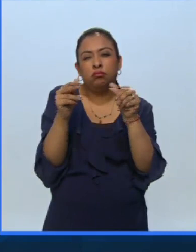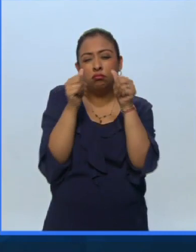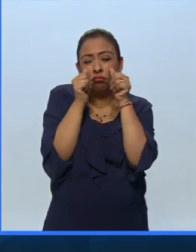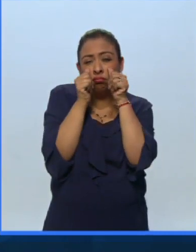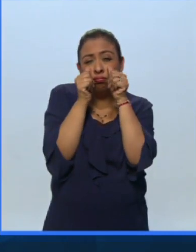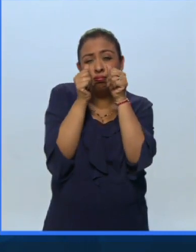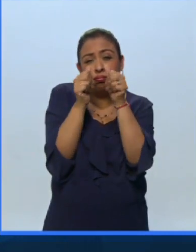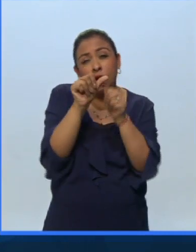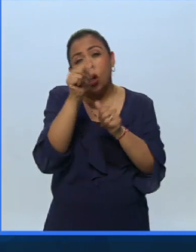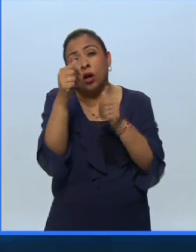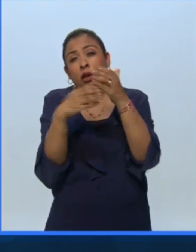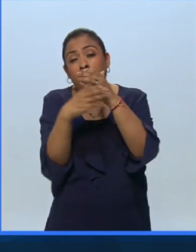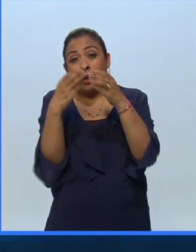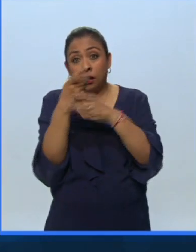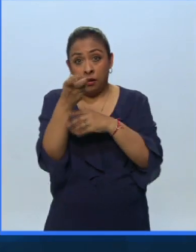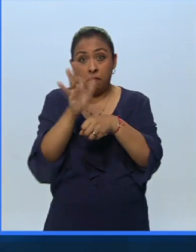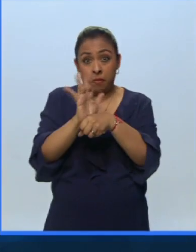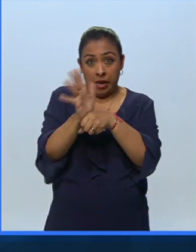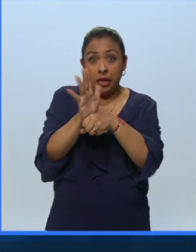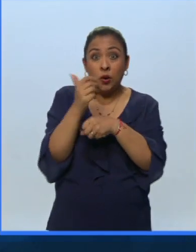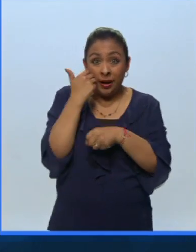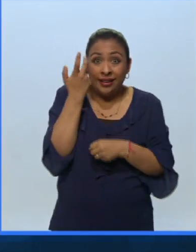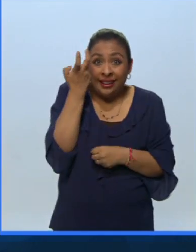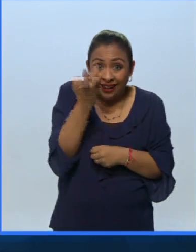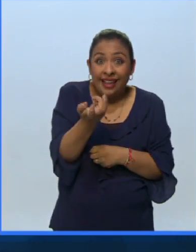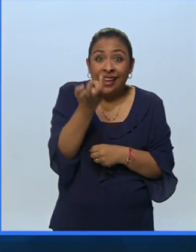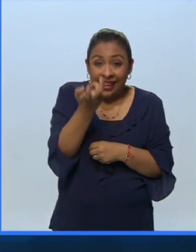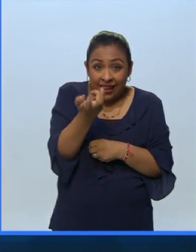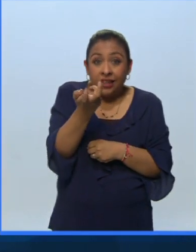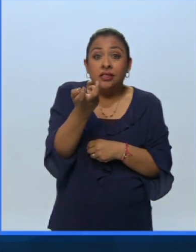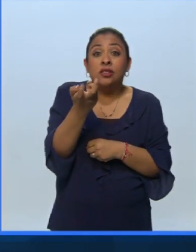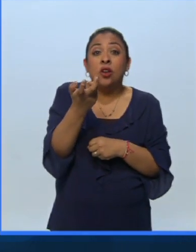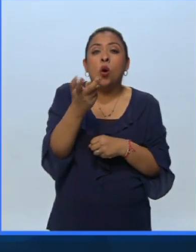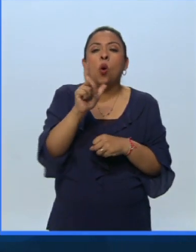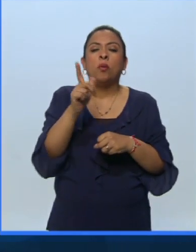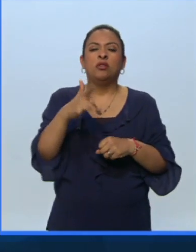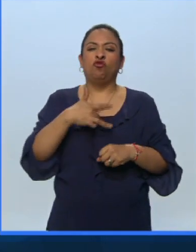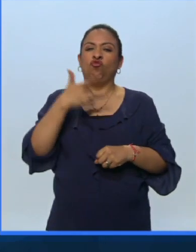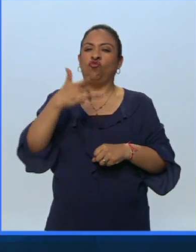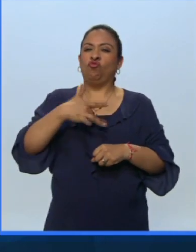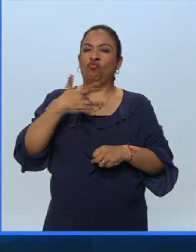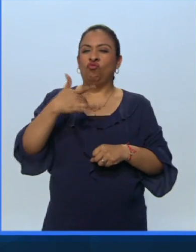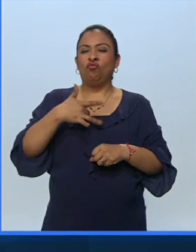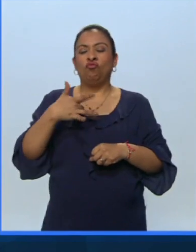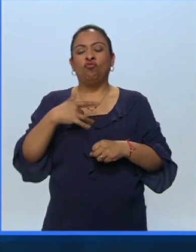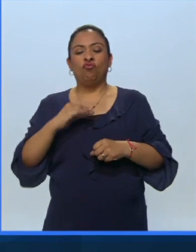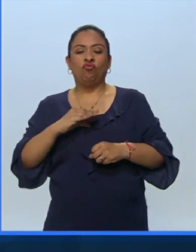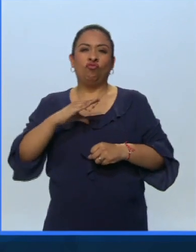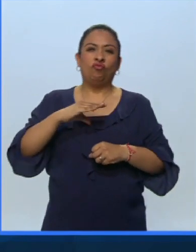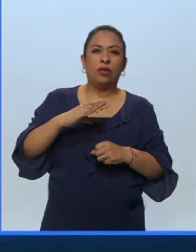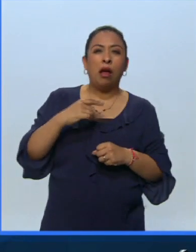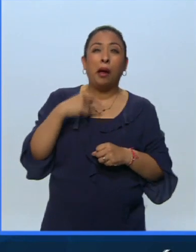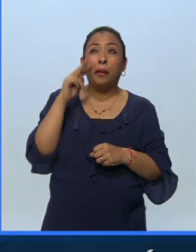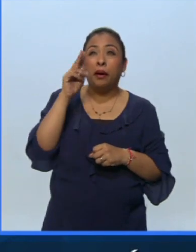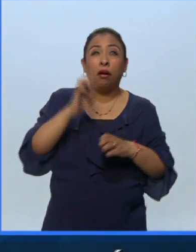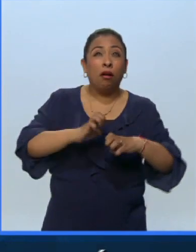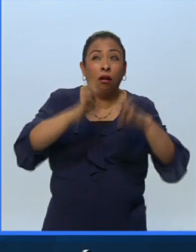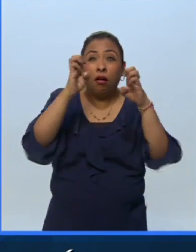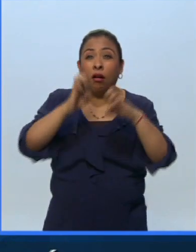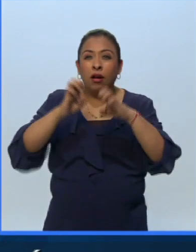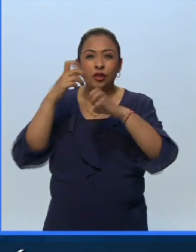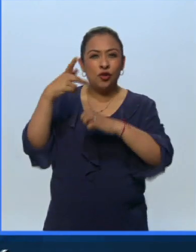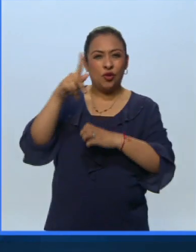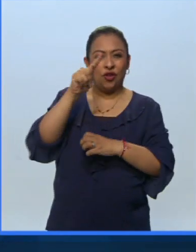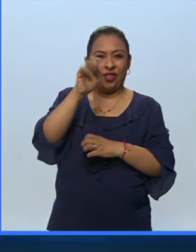en otra cosa y esta película también busca eso que el estado de ánimo cuando veas los edificios de